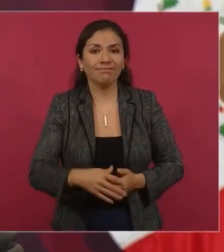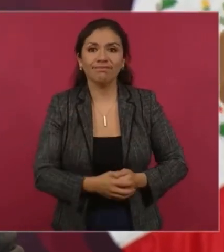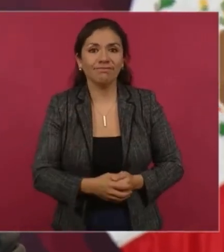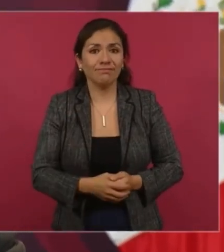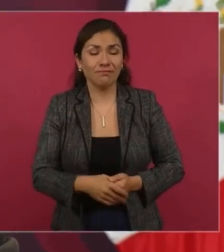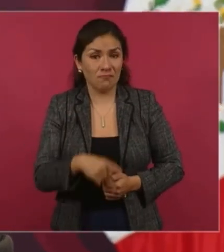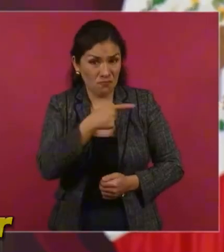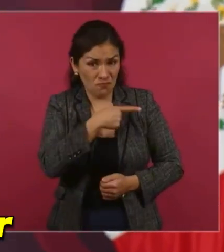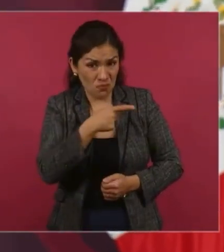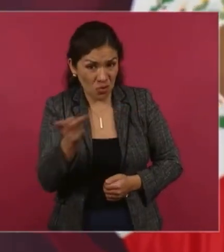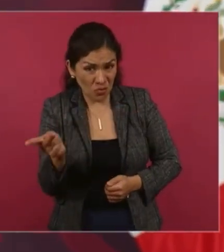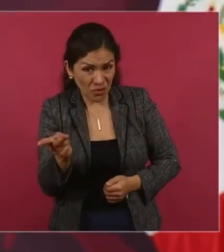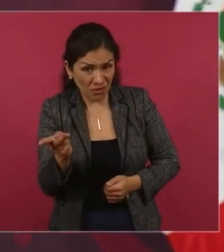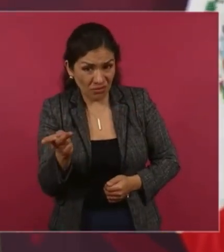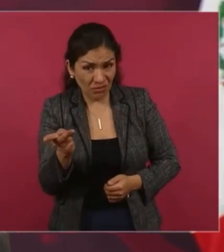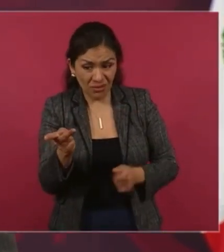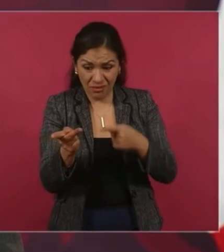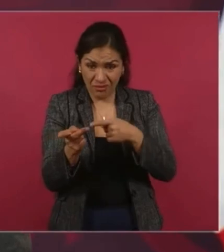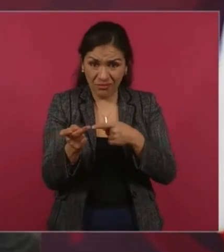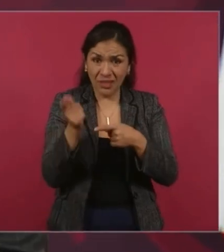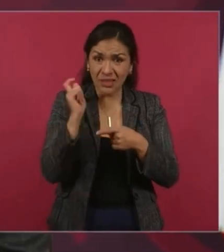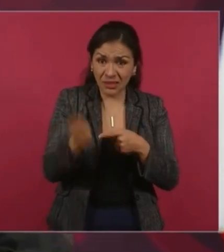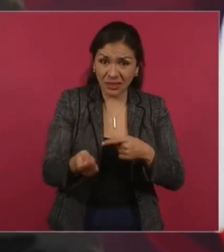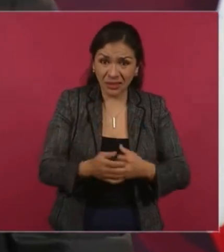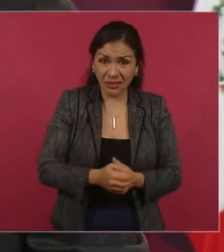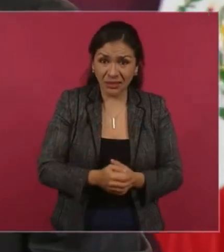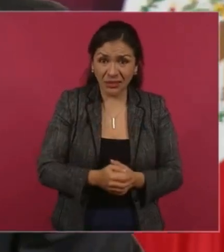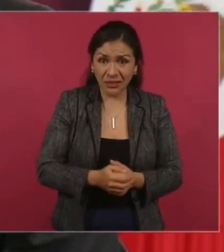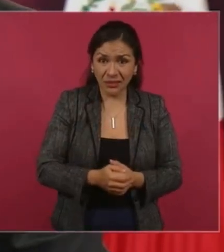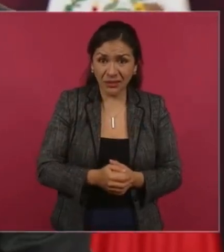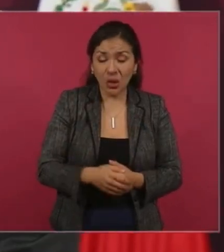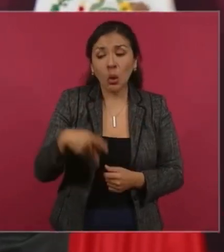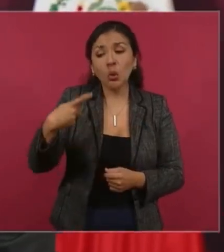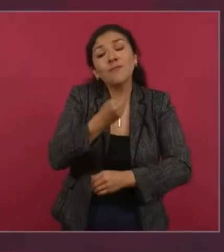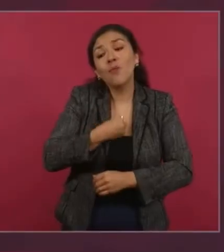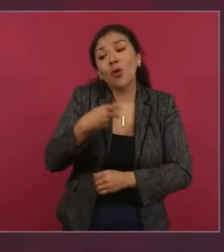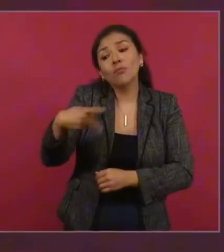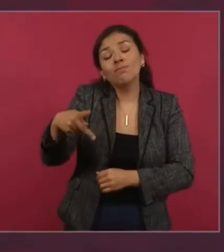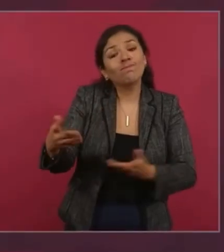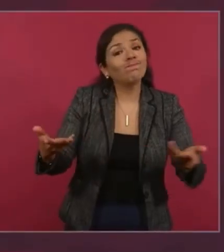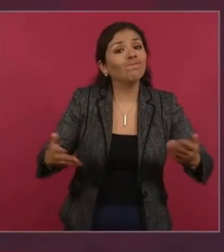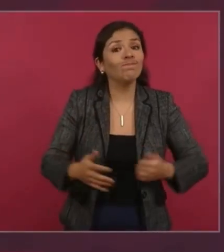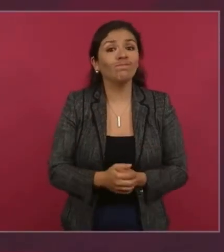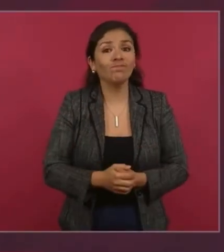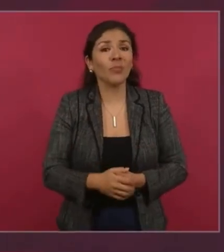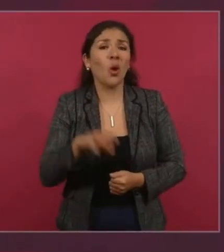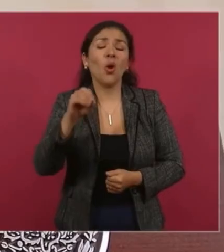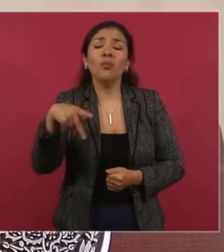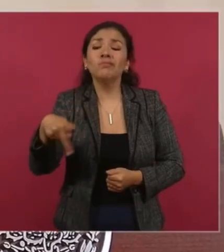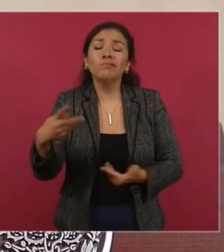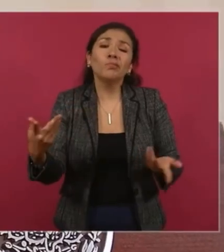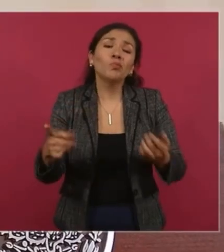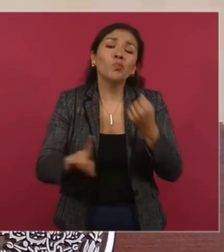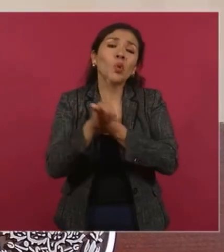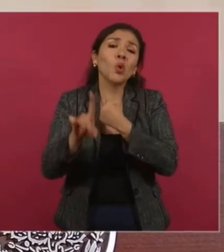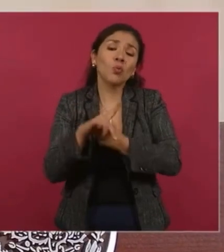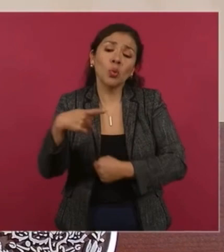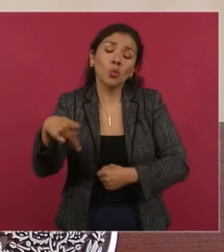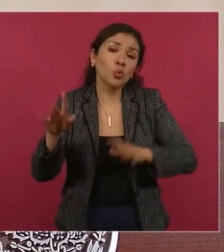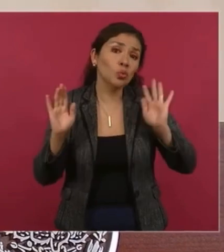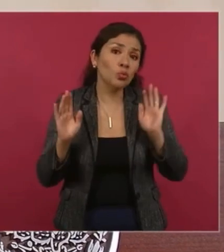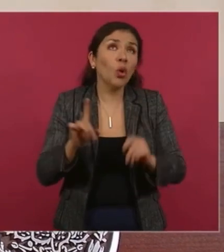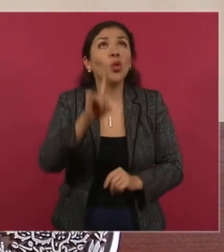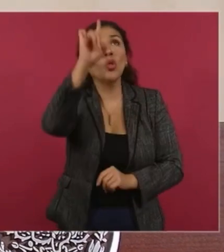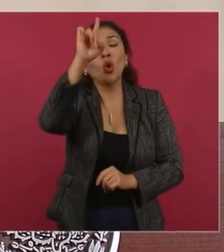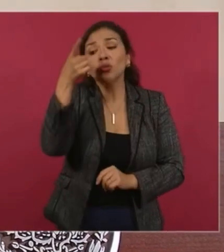la pobreza no tiene que ver con el destino, con la fatalidad. No es porque